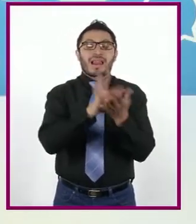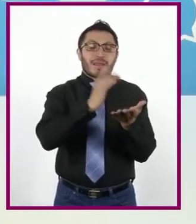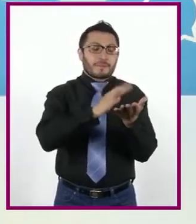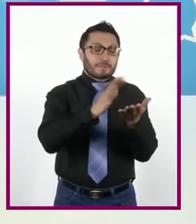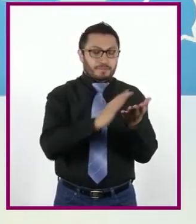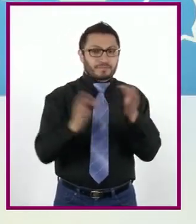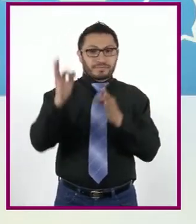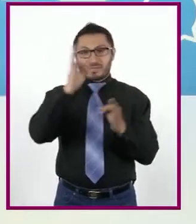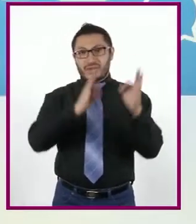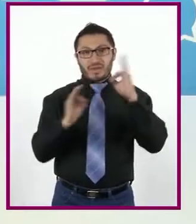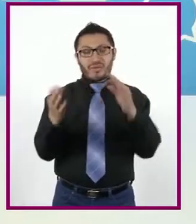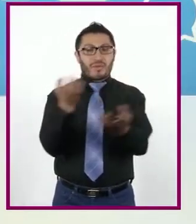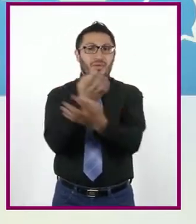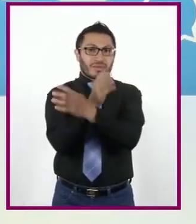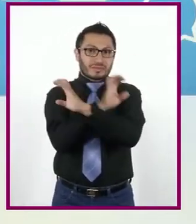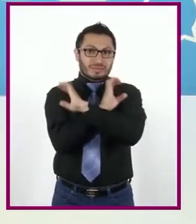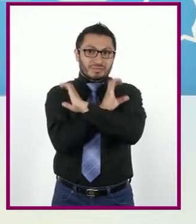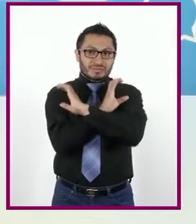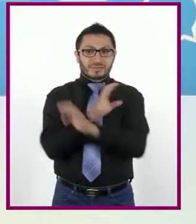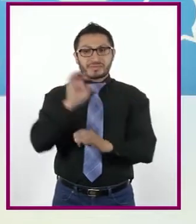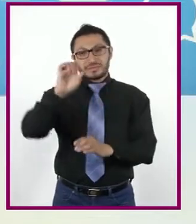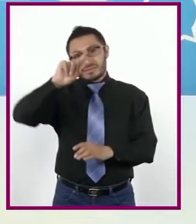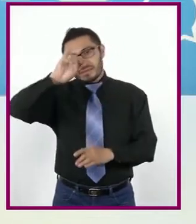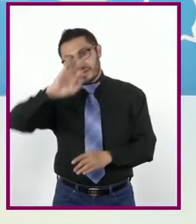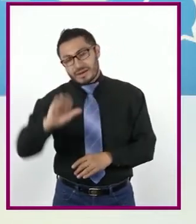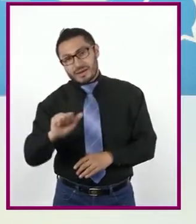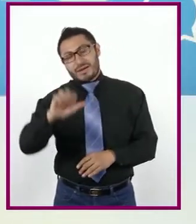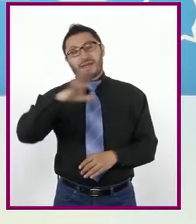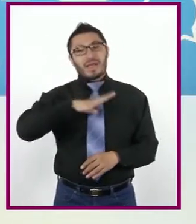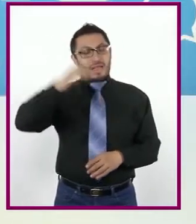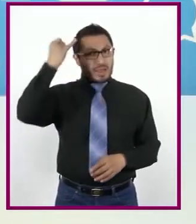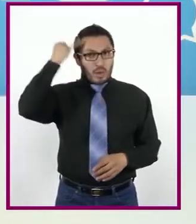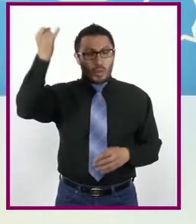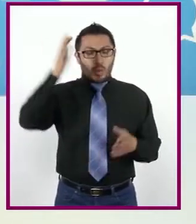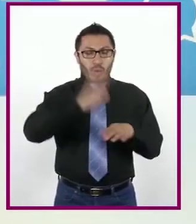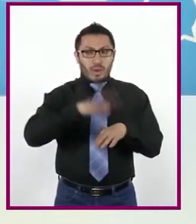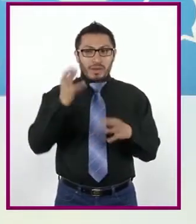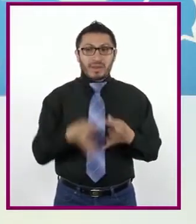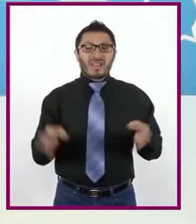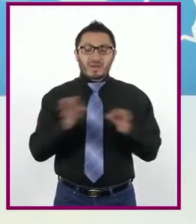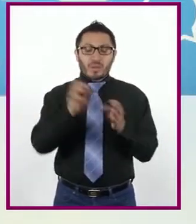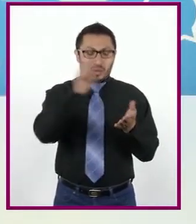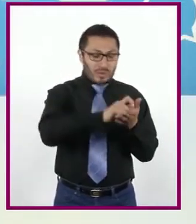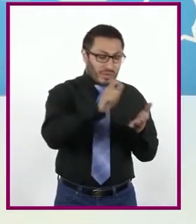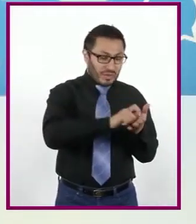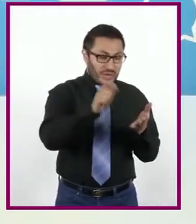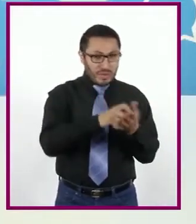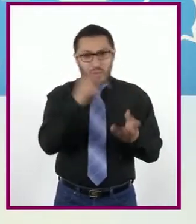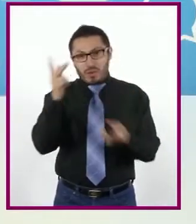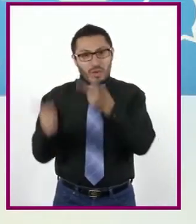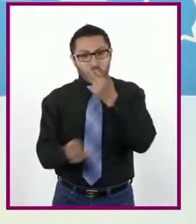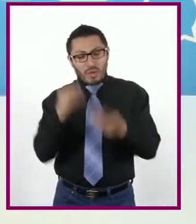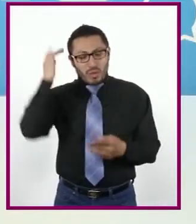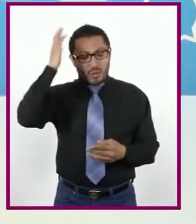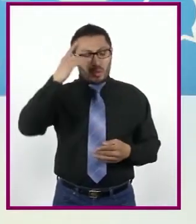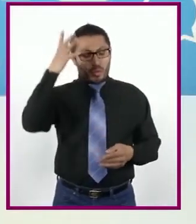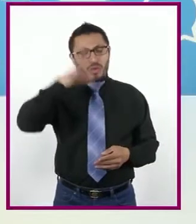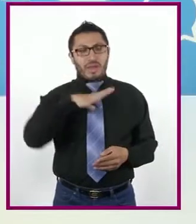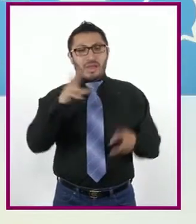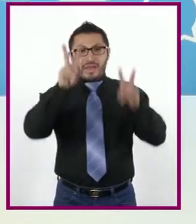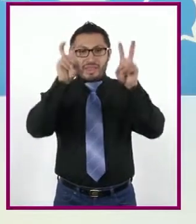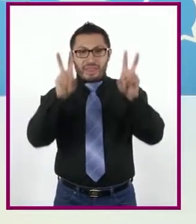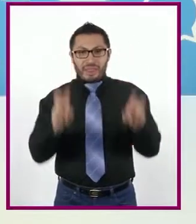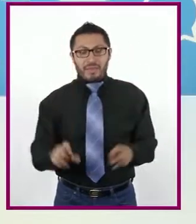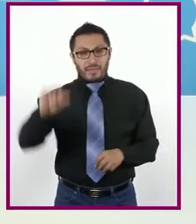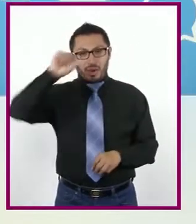formación cívica y ética. Anoten las ideas principales, preguntas y reflexiones que surjan a partir del tema que